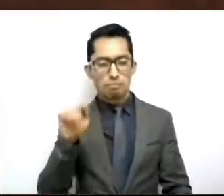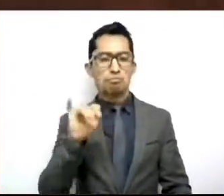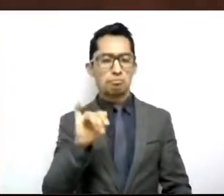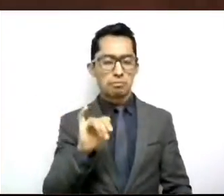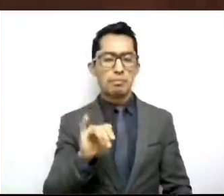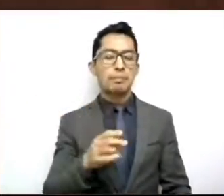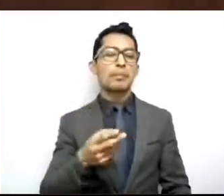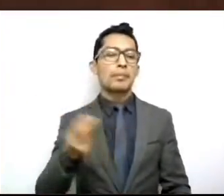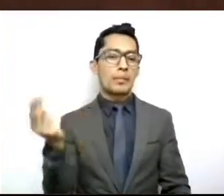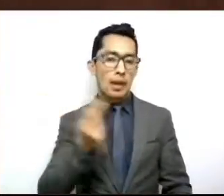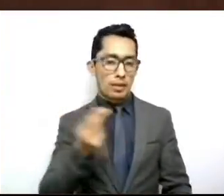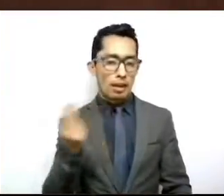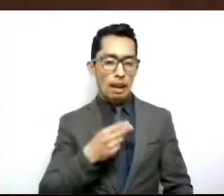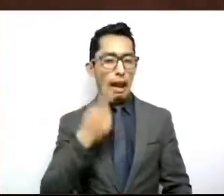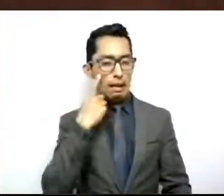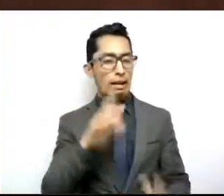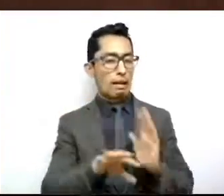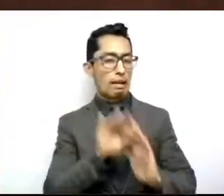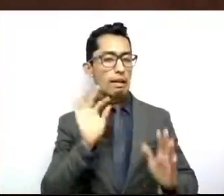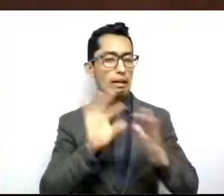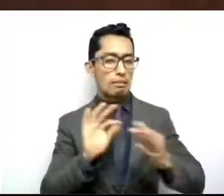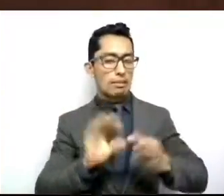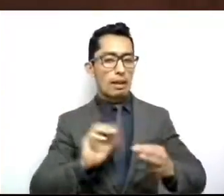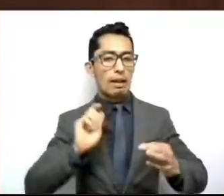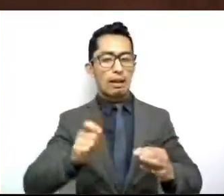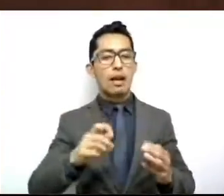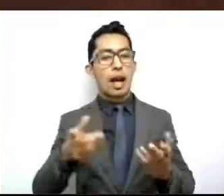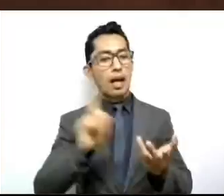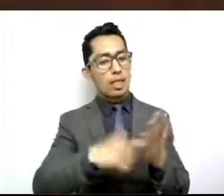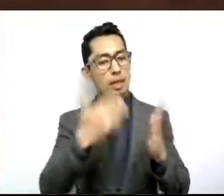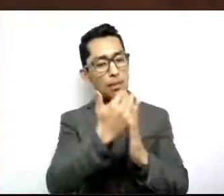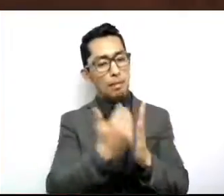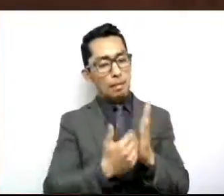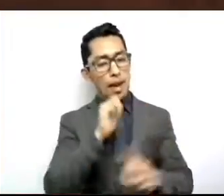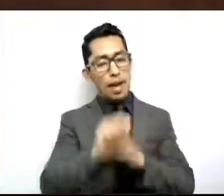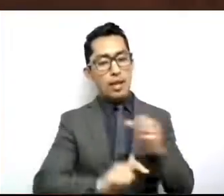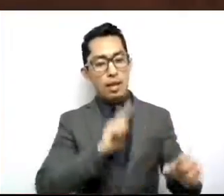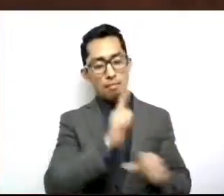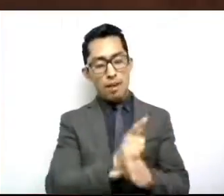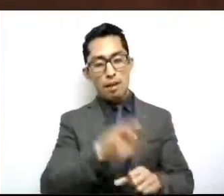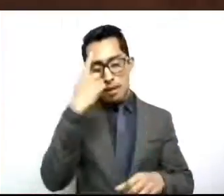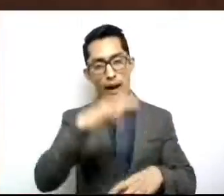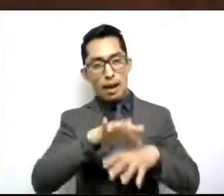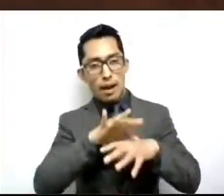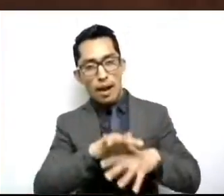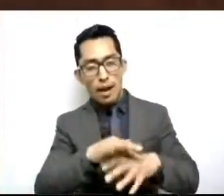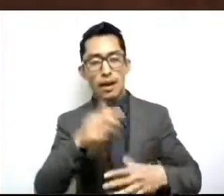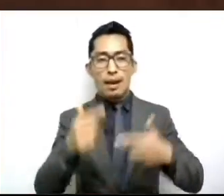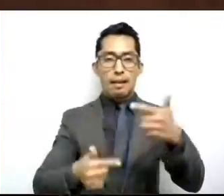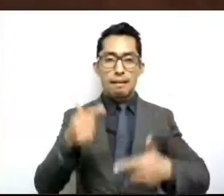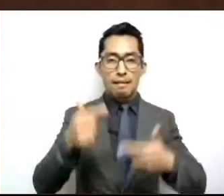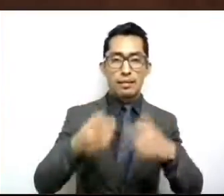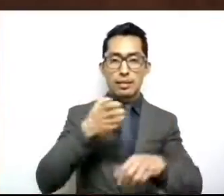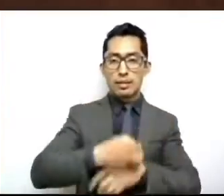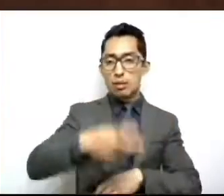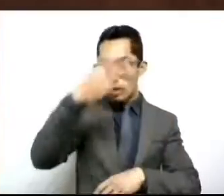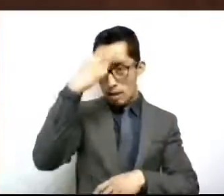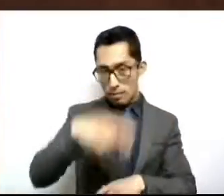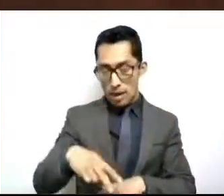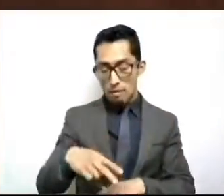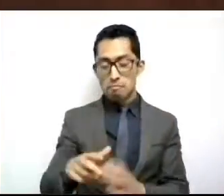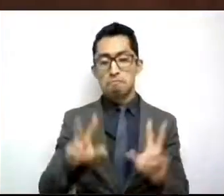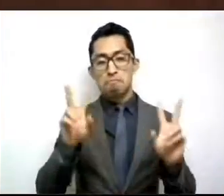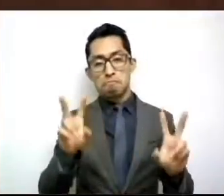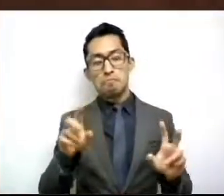destacar que el inventario de ganado para carne y leche en el Estado de México, según el